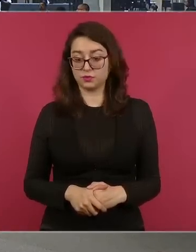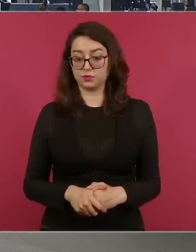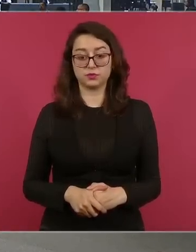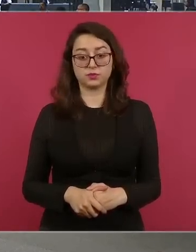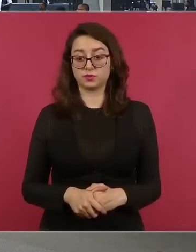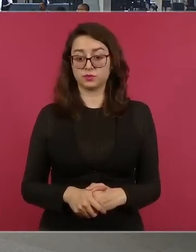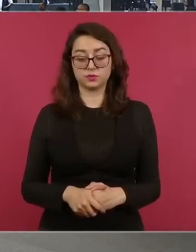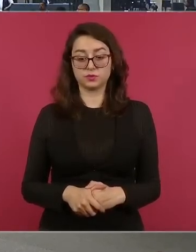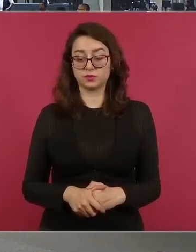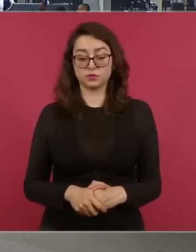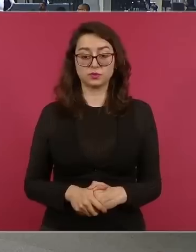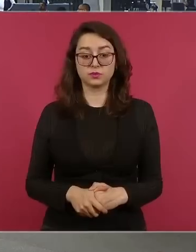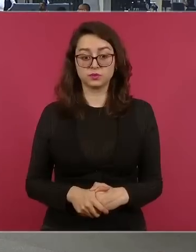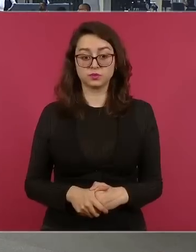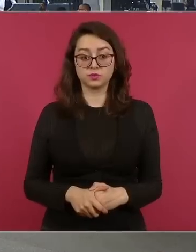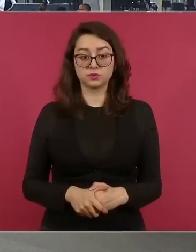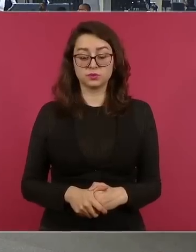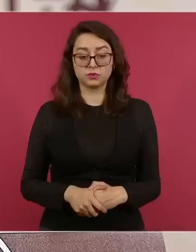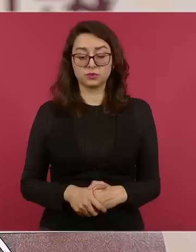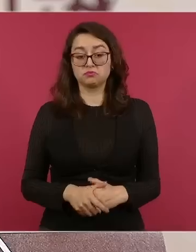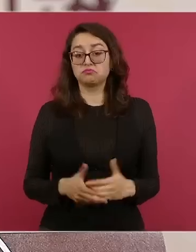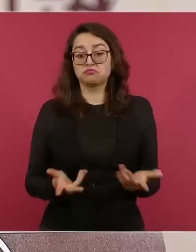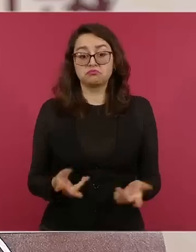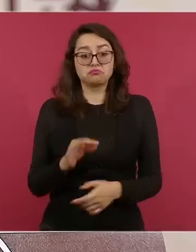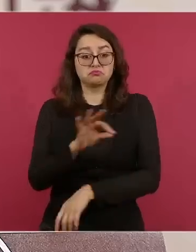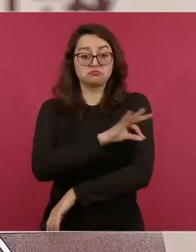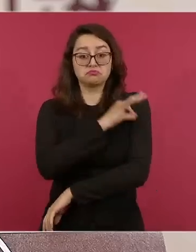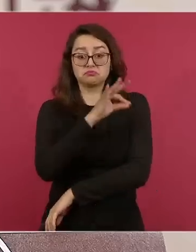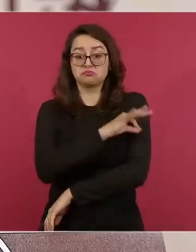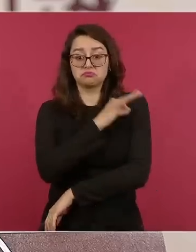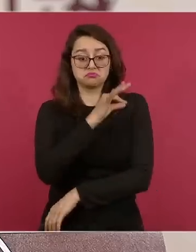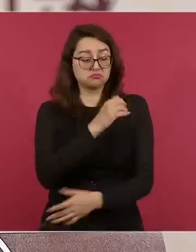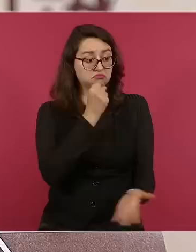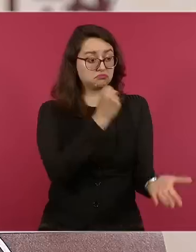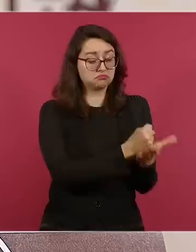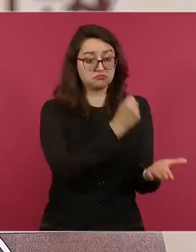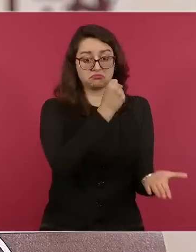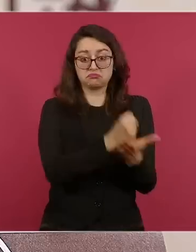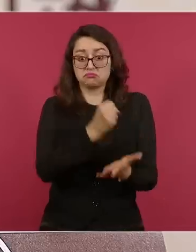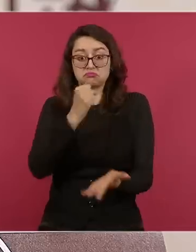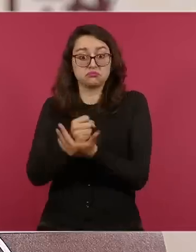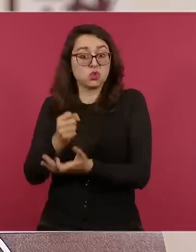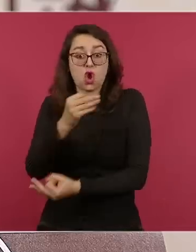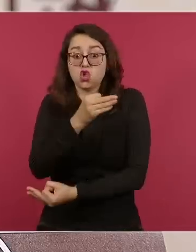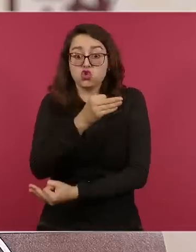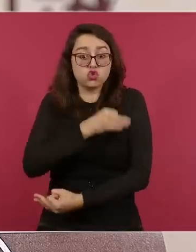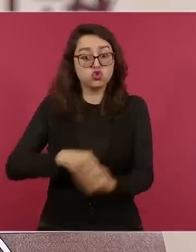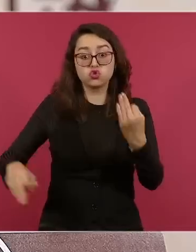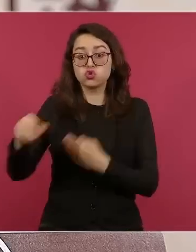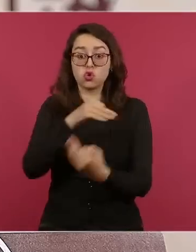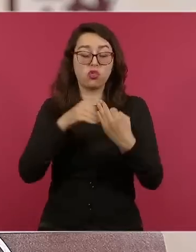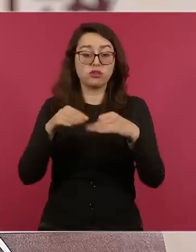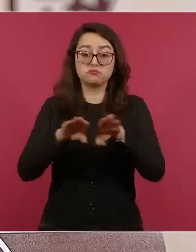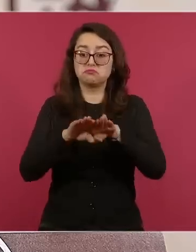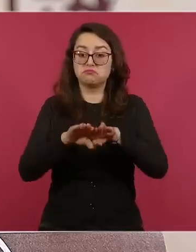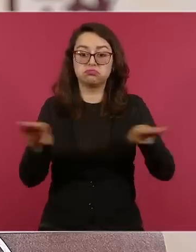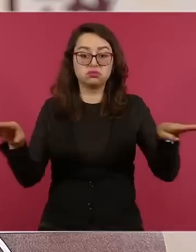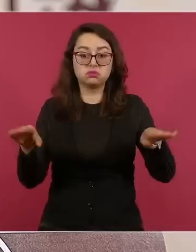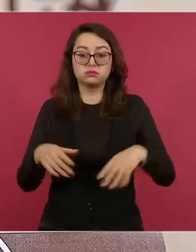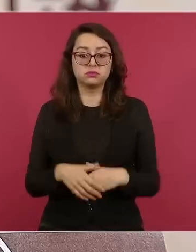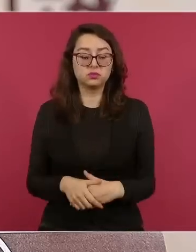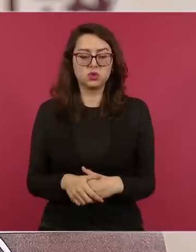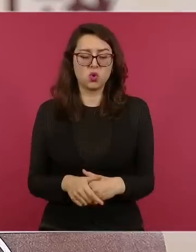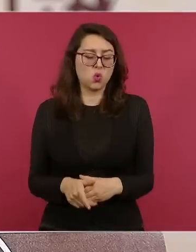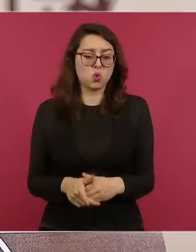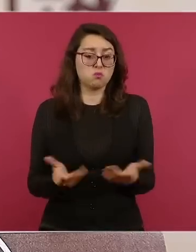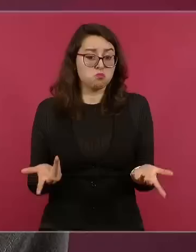lo hemos visto, digo, todas las vacunas tienen esta autorización y la autorización por parte de COFEPRIS, como